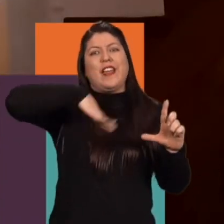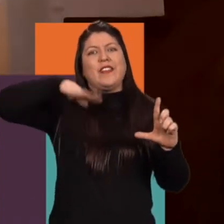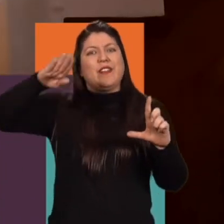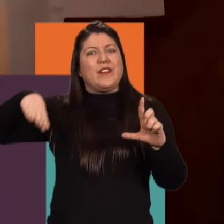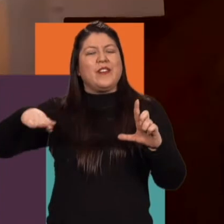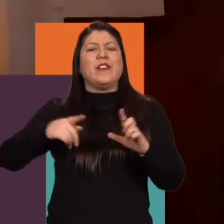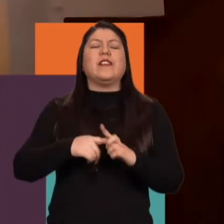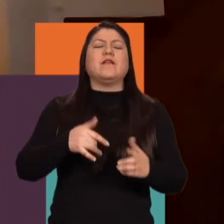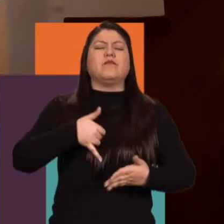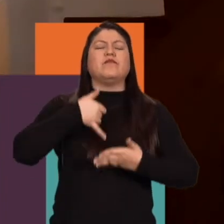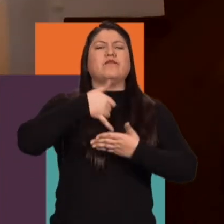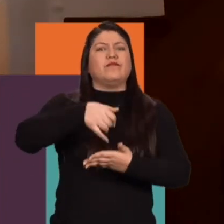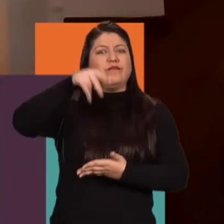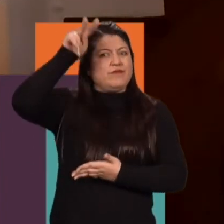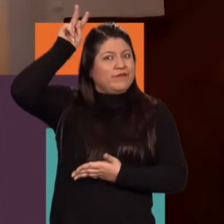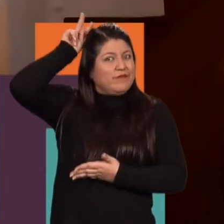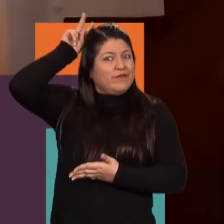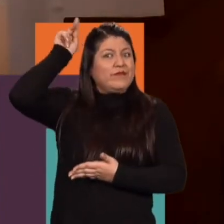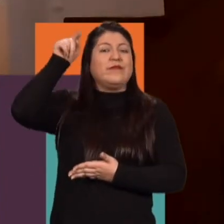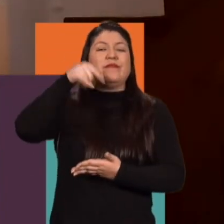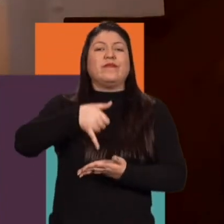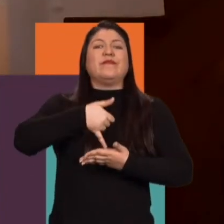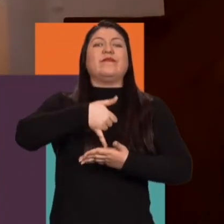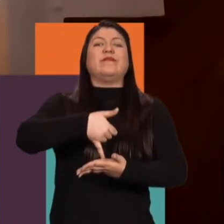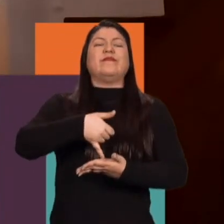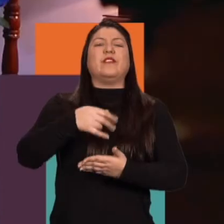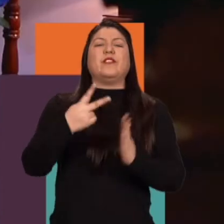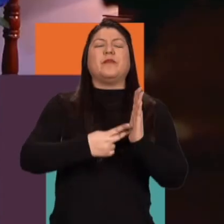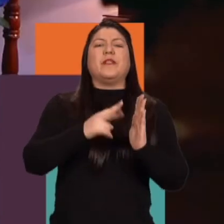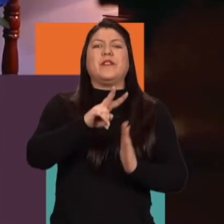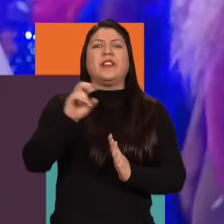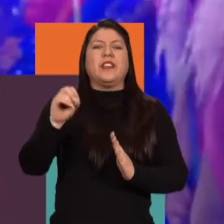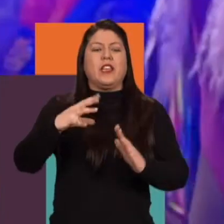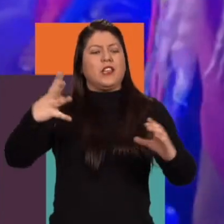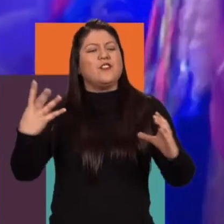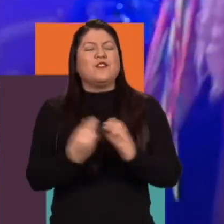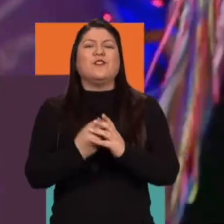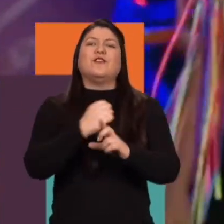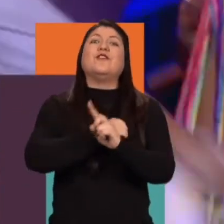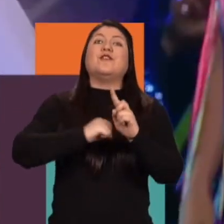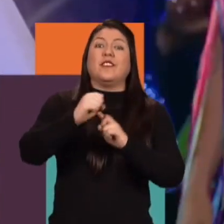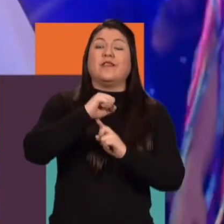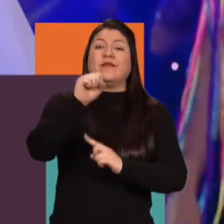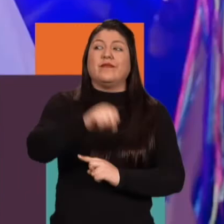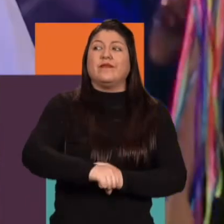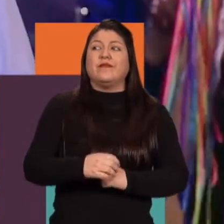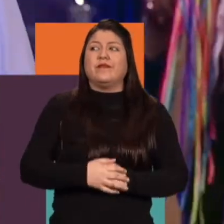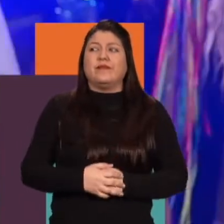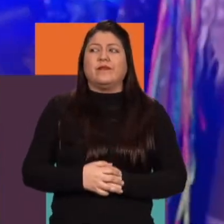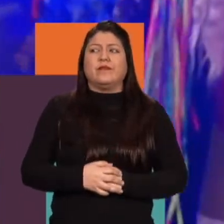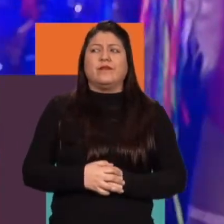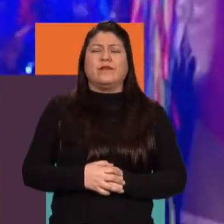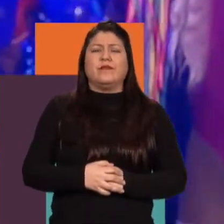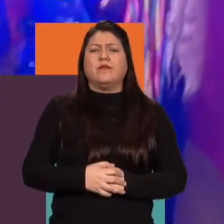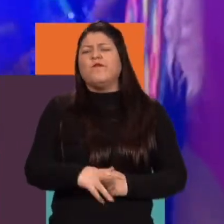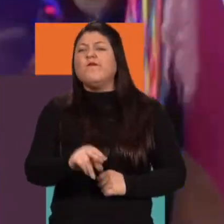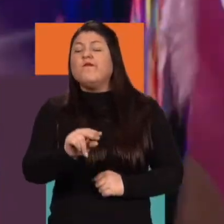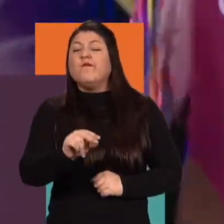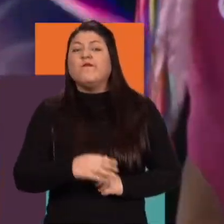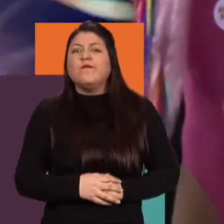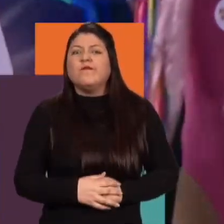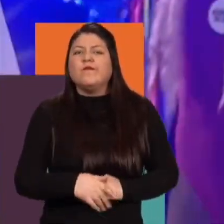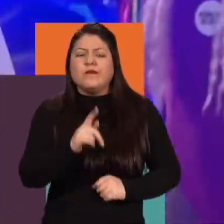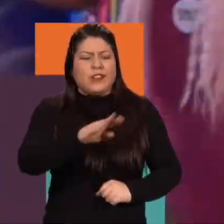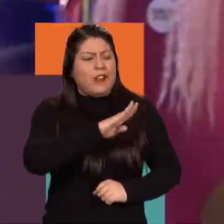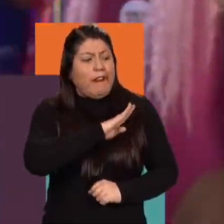2020 por mejor producción de inclusión social coñados enfermos no si